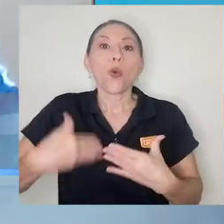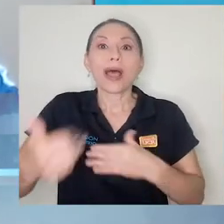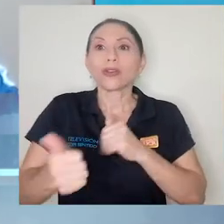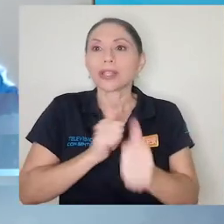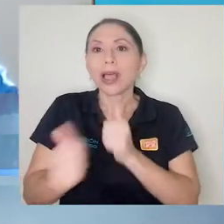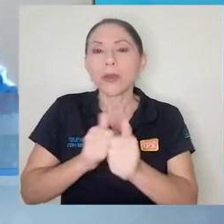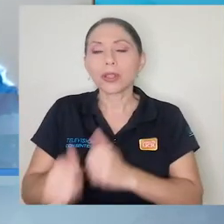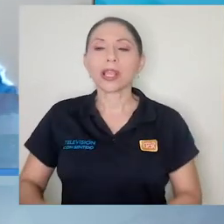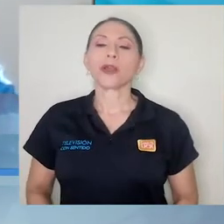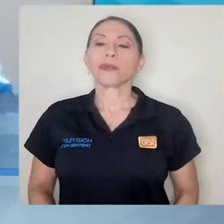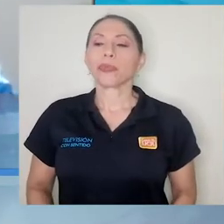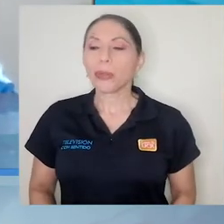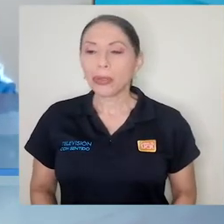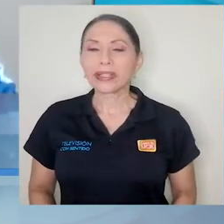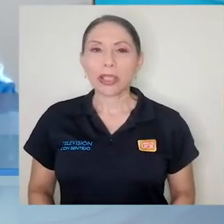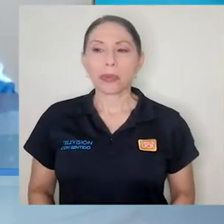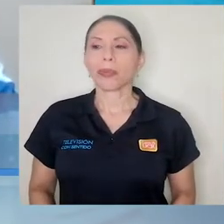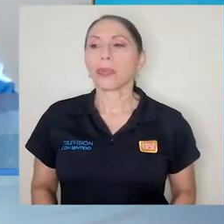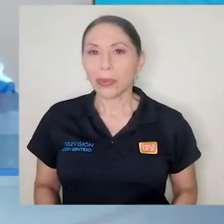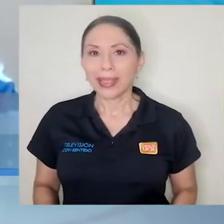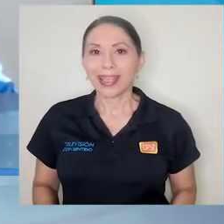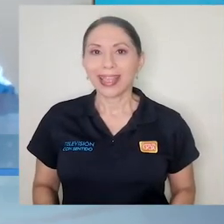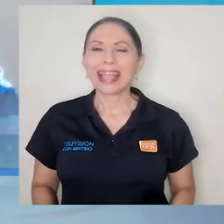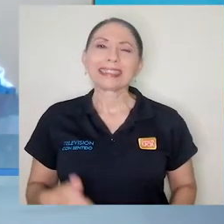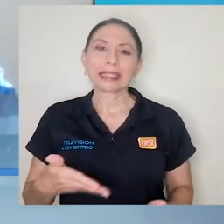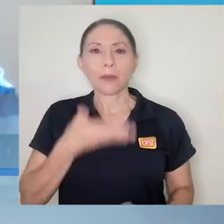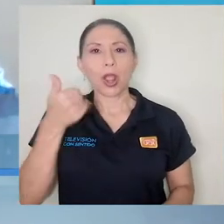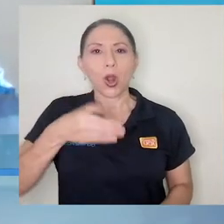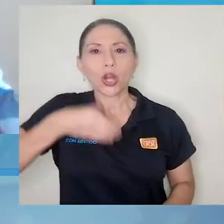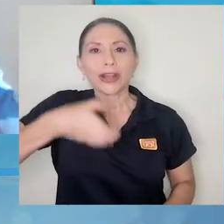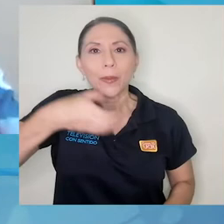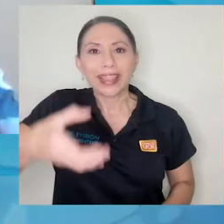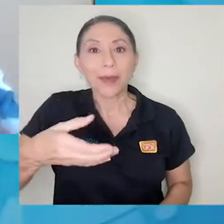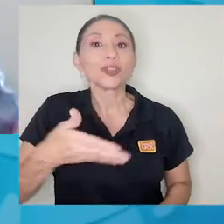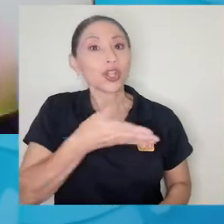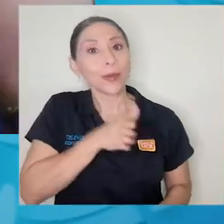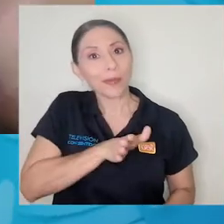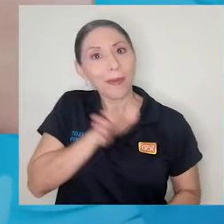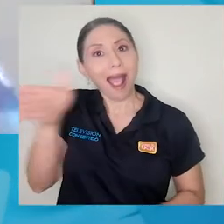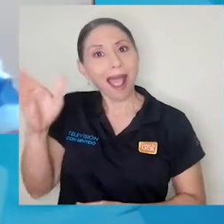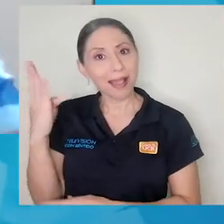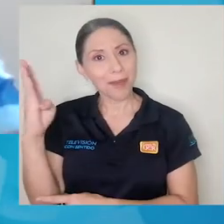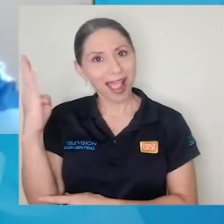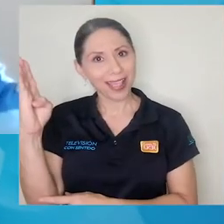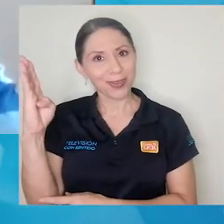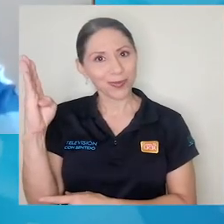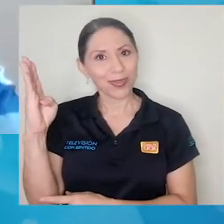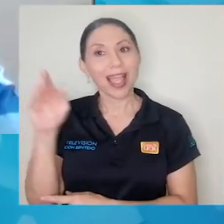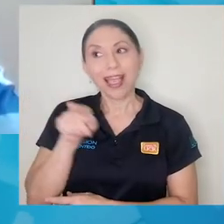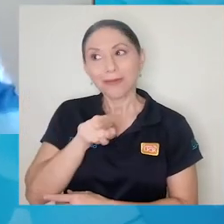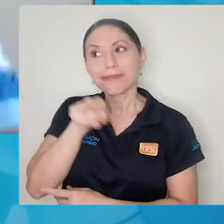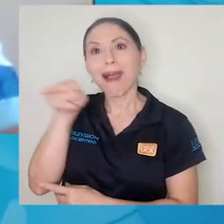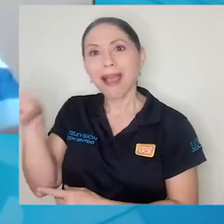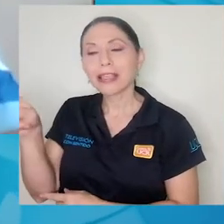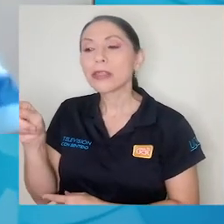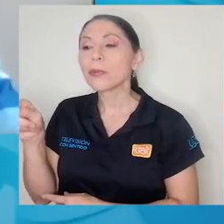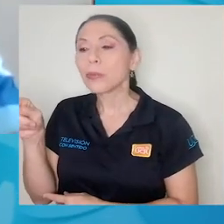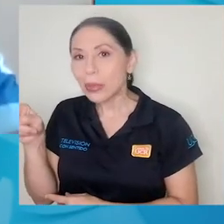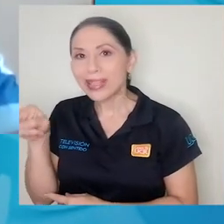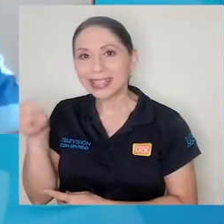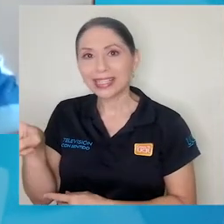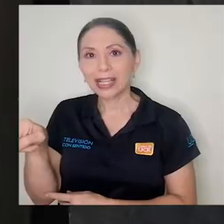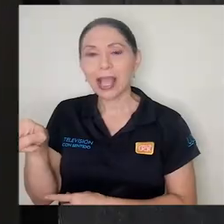haciendo la práctica deportiva y siempre recomendamos que esta práctica mejor se solicite ir al baño y se escupe,